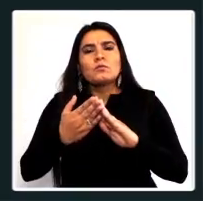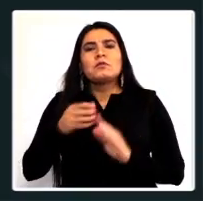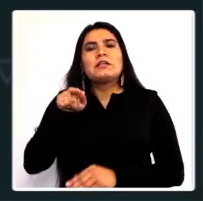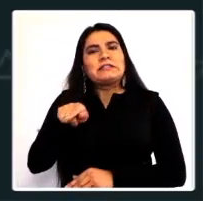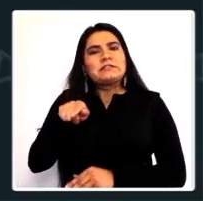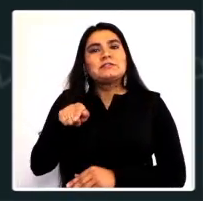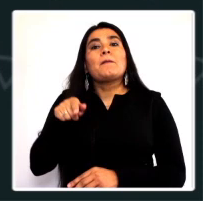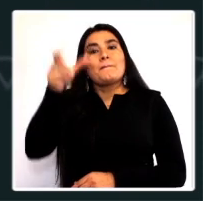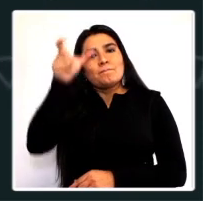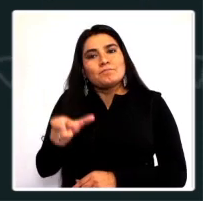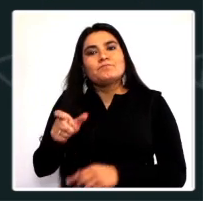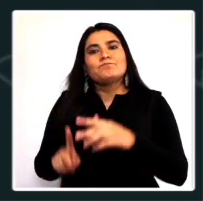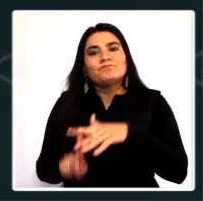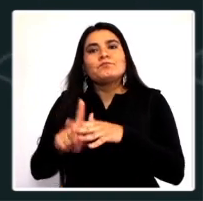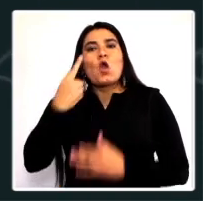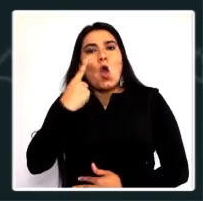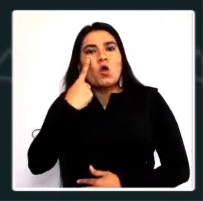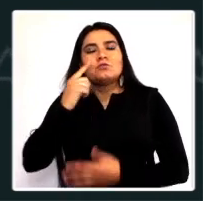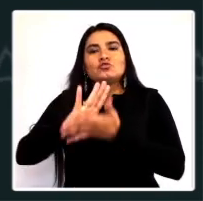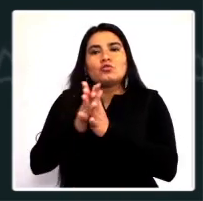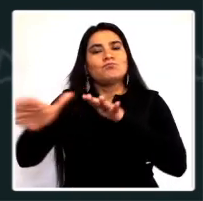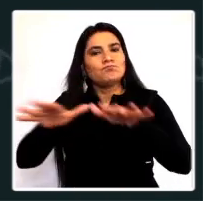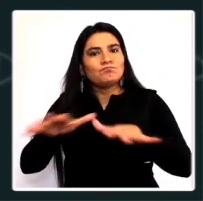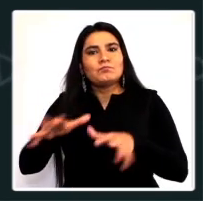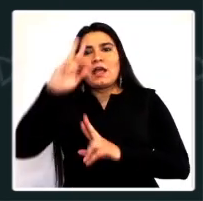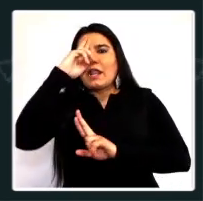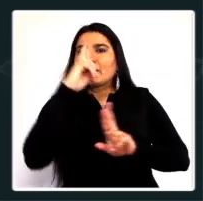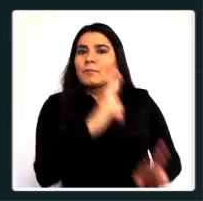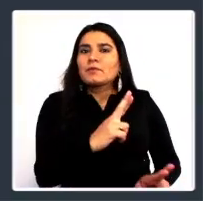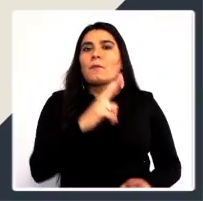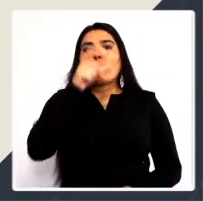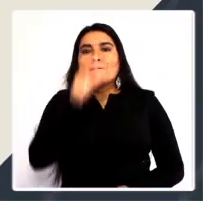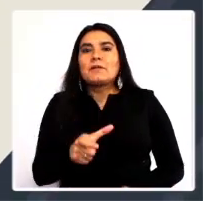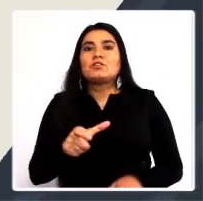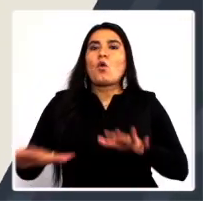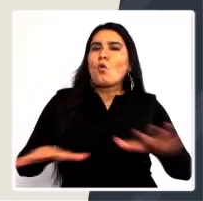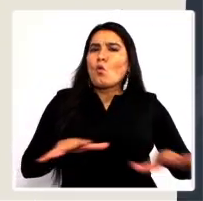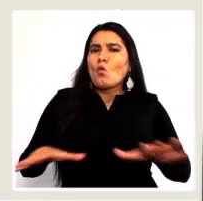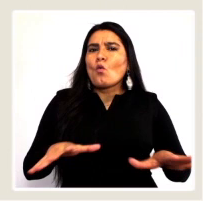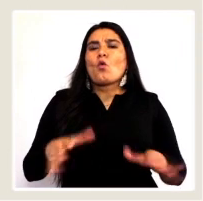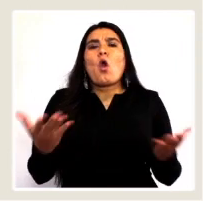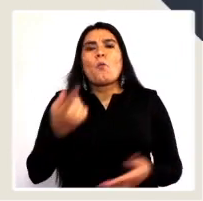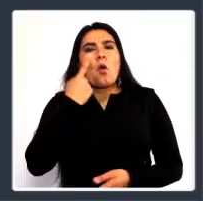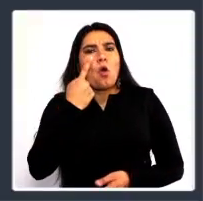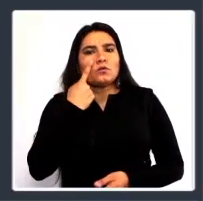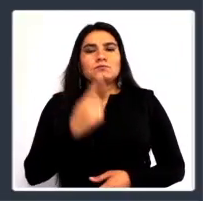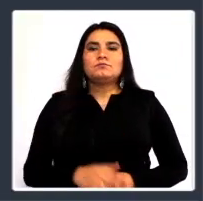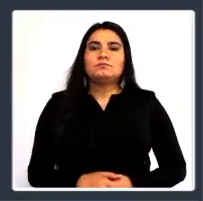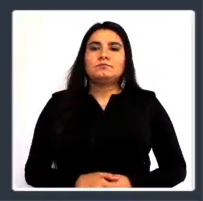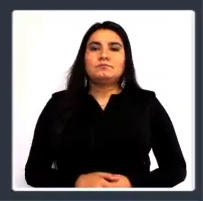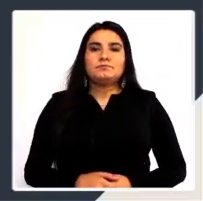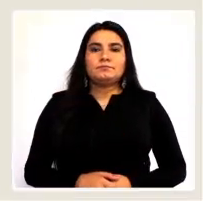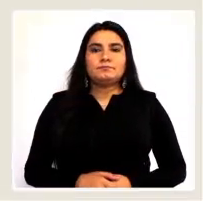entendiendo a estas últimas como objeto de conocimiento y acción, respetándose como agentes activos en la producción del conocimiento.